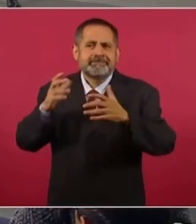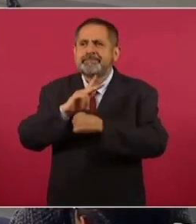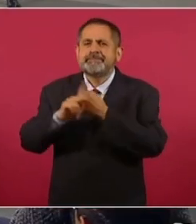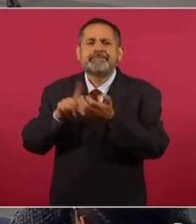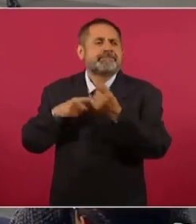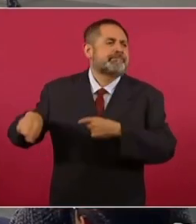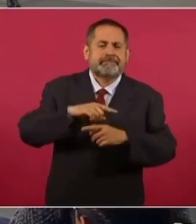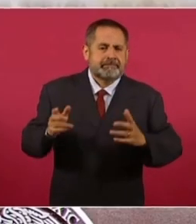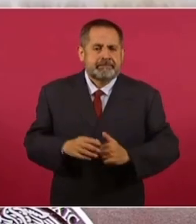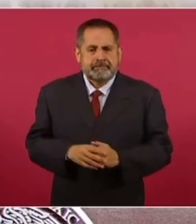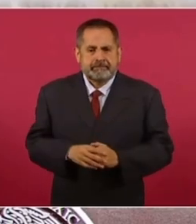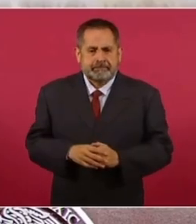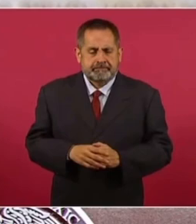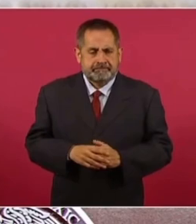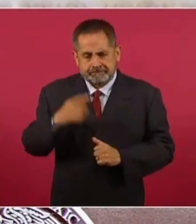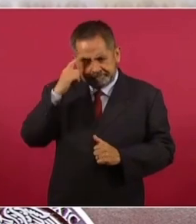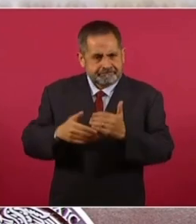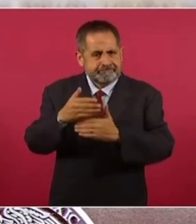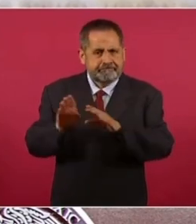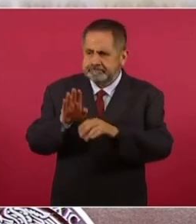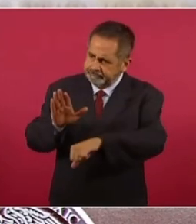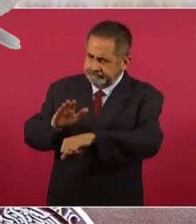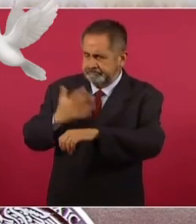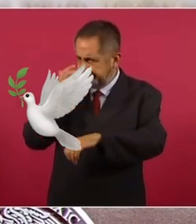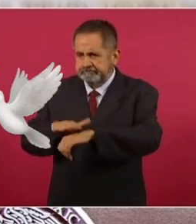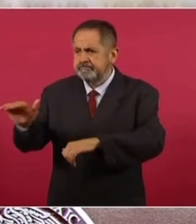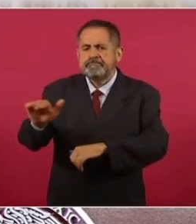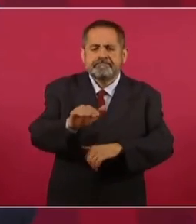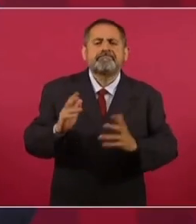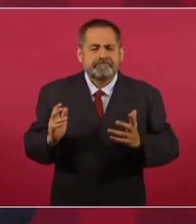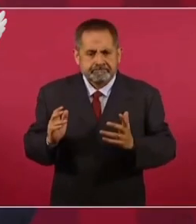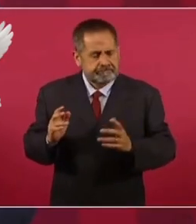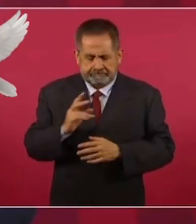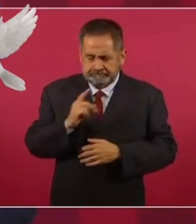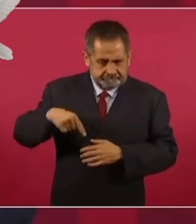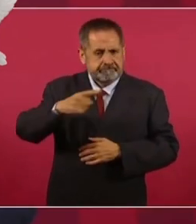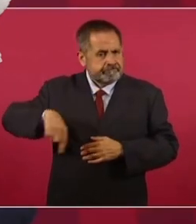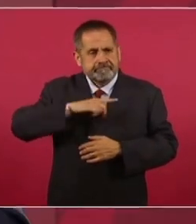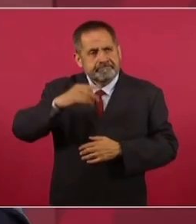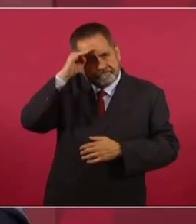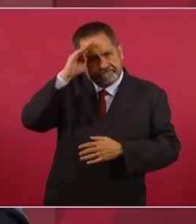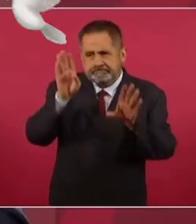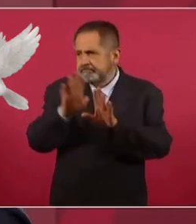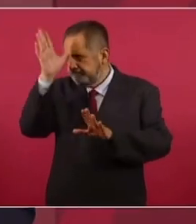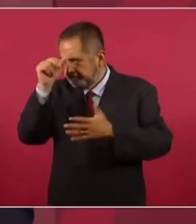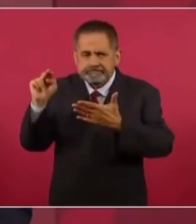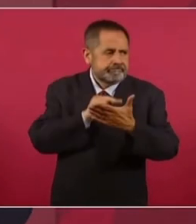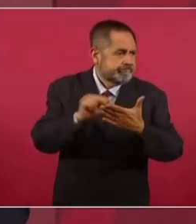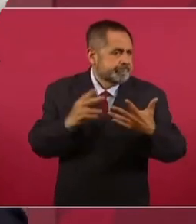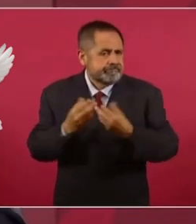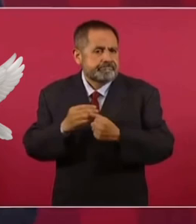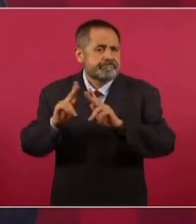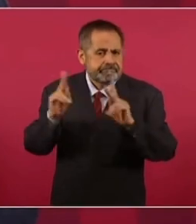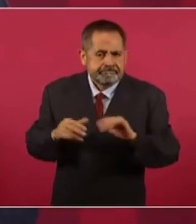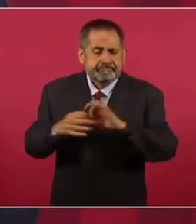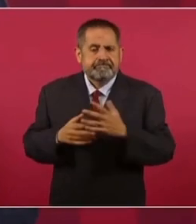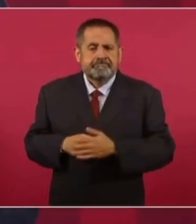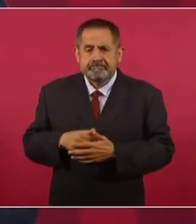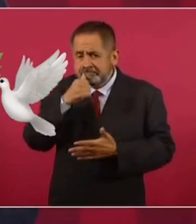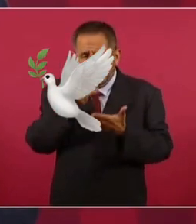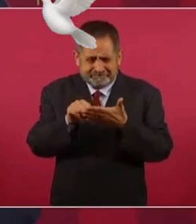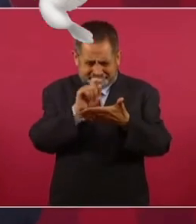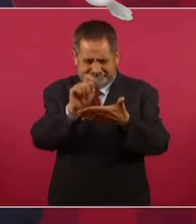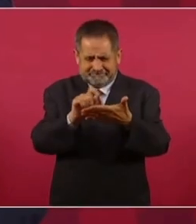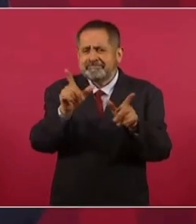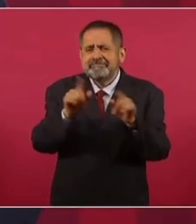las potencias para llamarlos a buscar acuerdos, a conseguir la paz. Y es un párrafo